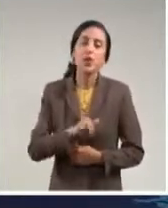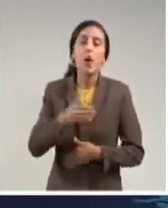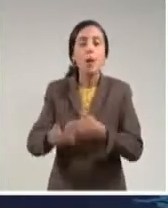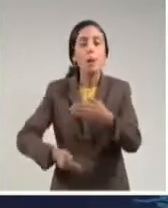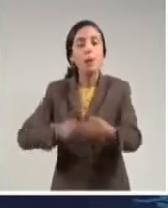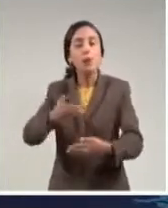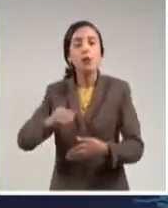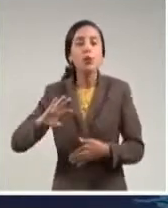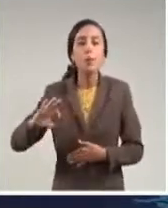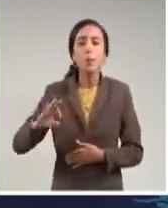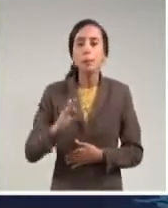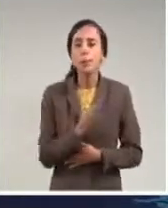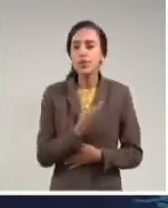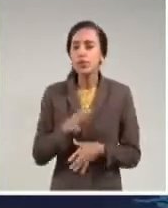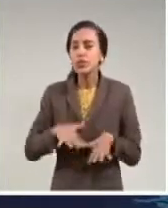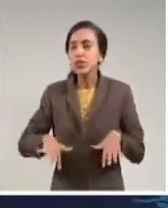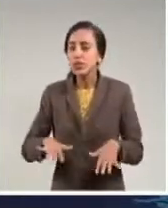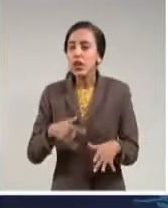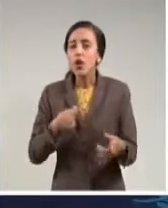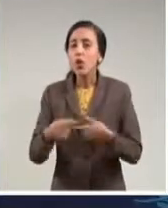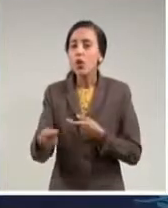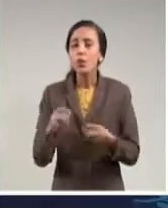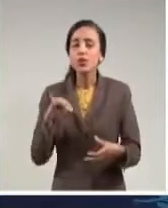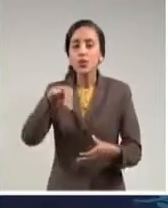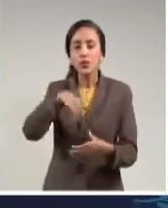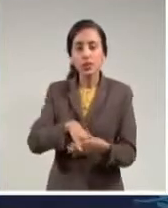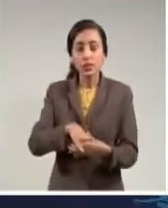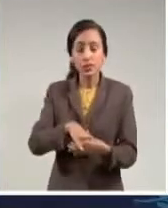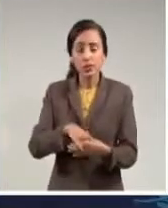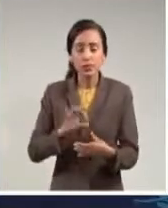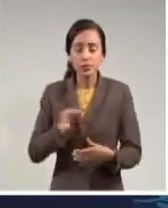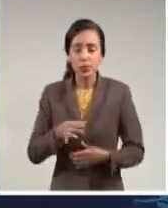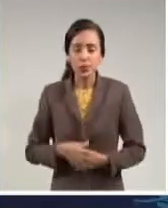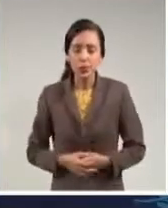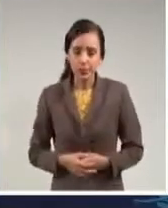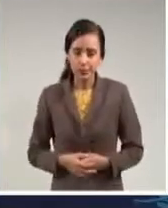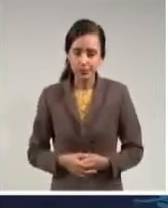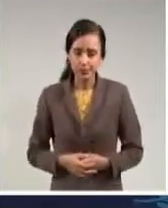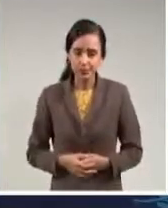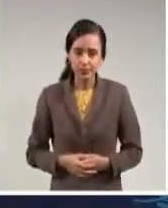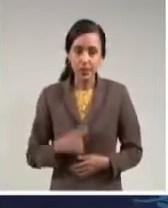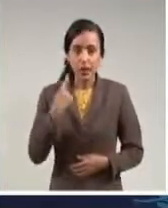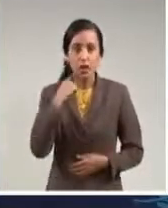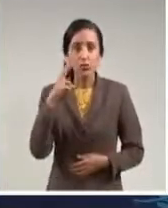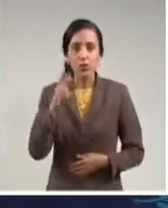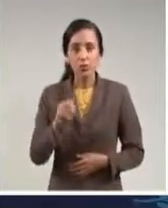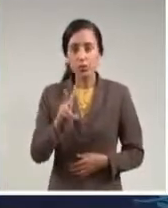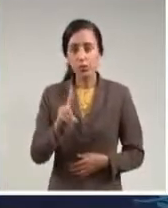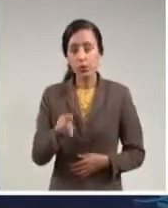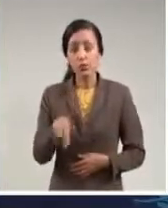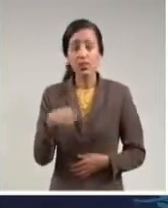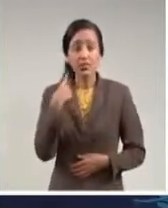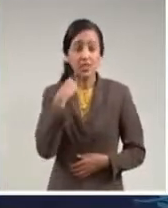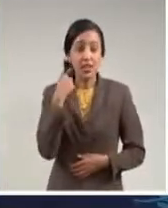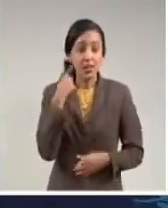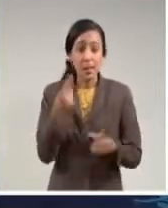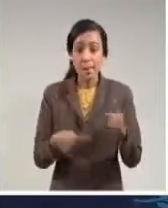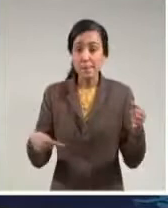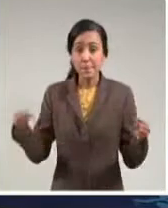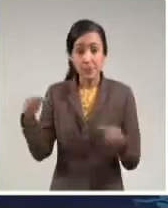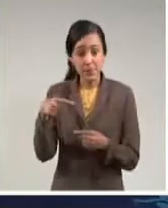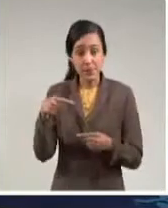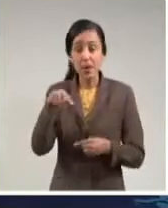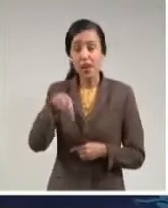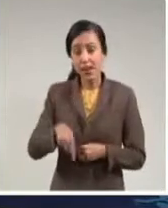proceso de perfeccionamiento del comercio interior minorista de subordinación local. Fue el 2021 un año en el que las principales